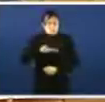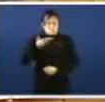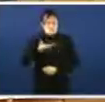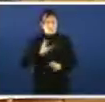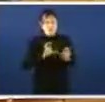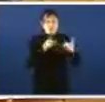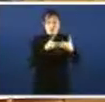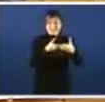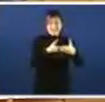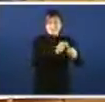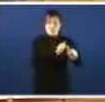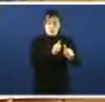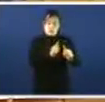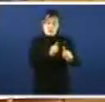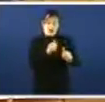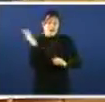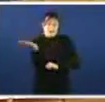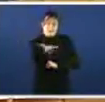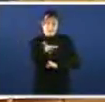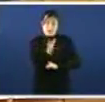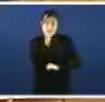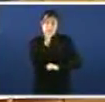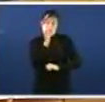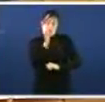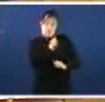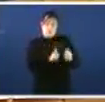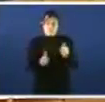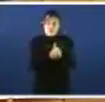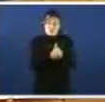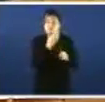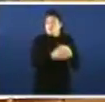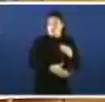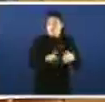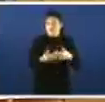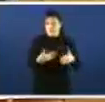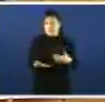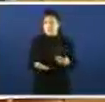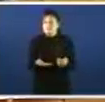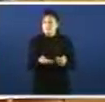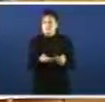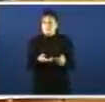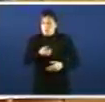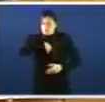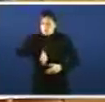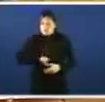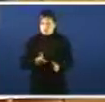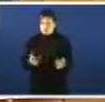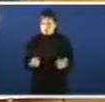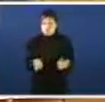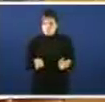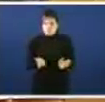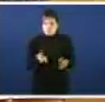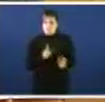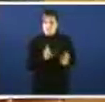colectivo de afectados por as preferentes as subordinadas etc. no seu conjunto sexe